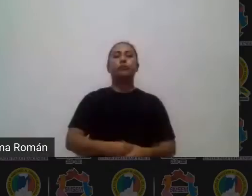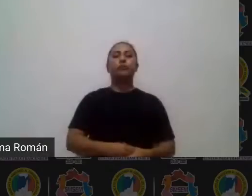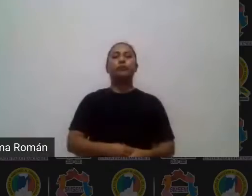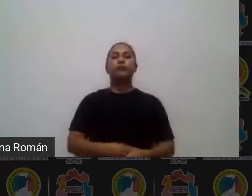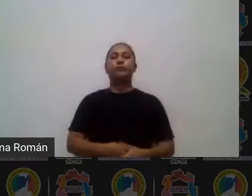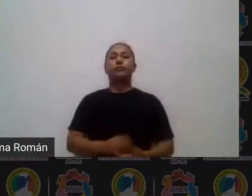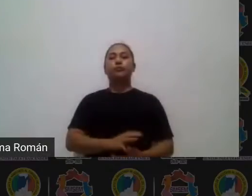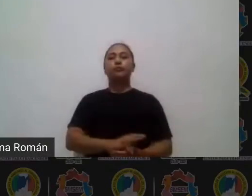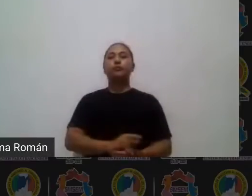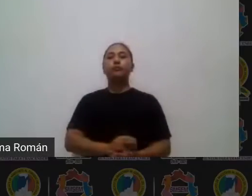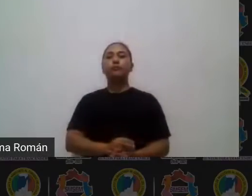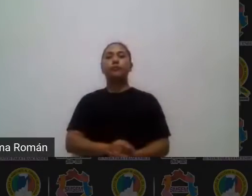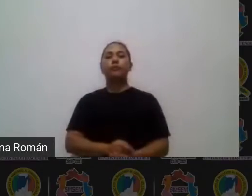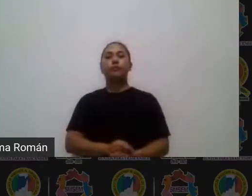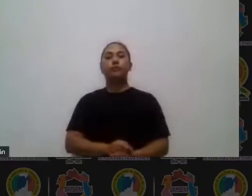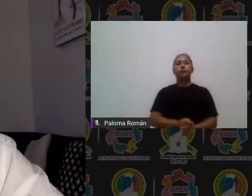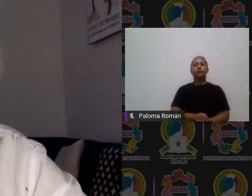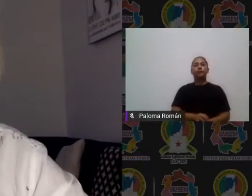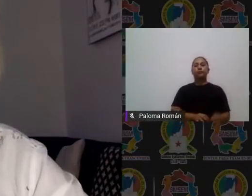muy bien